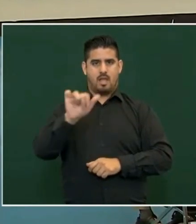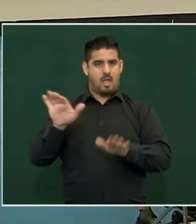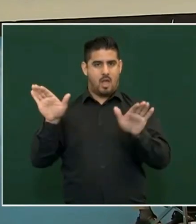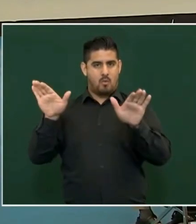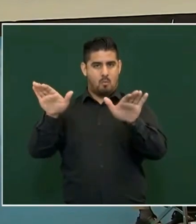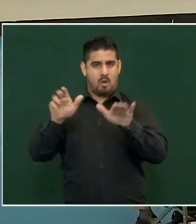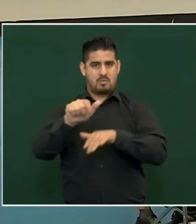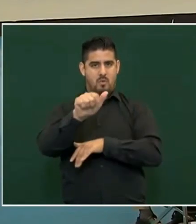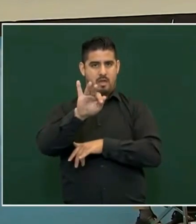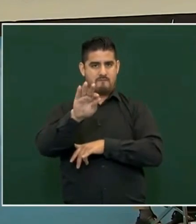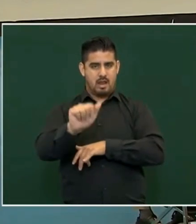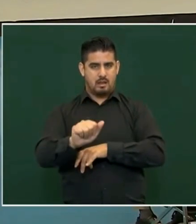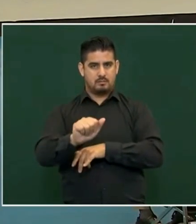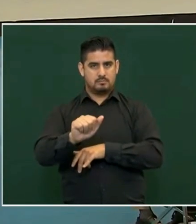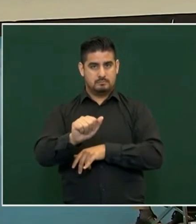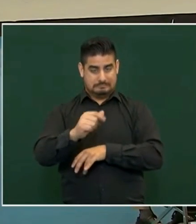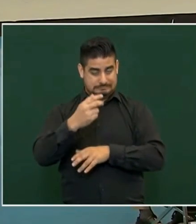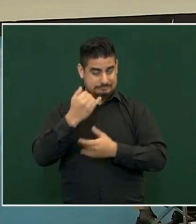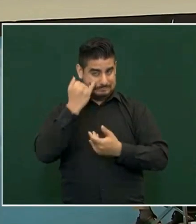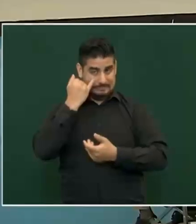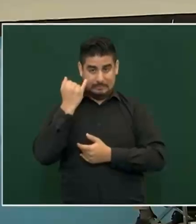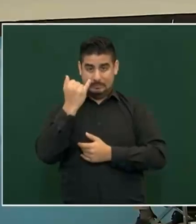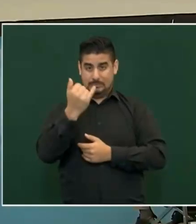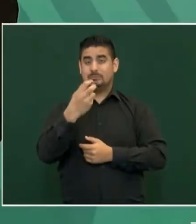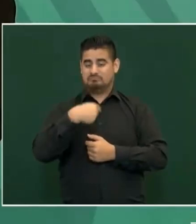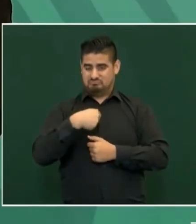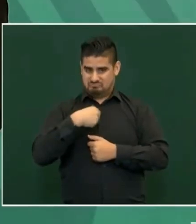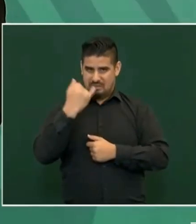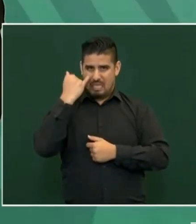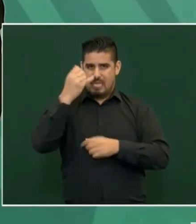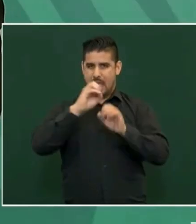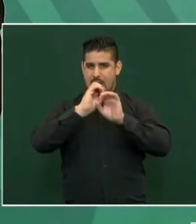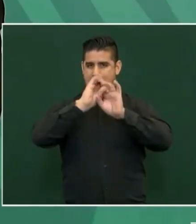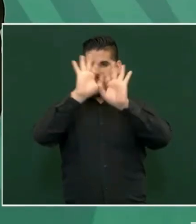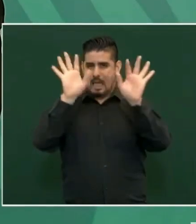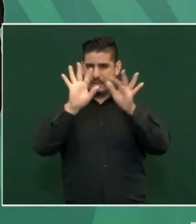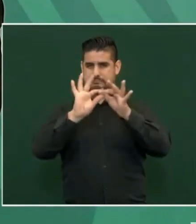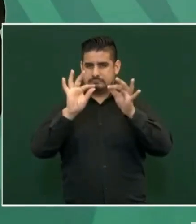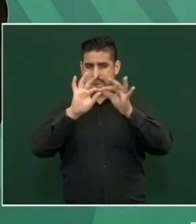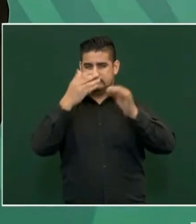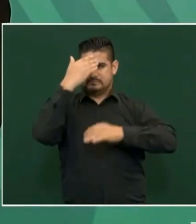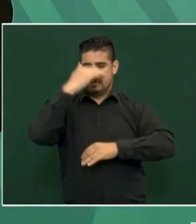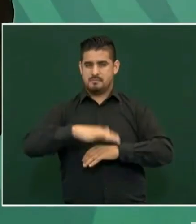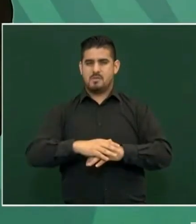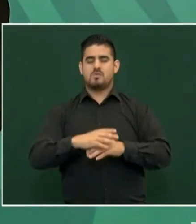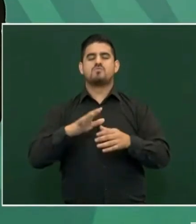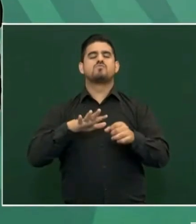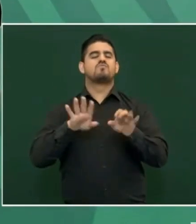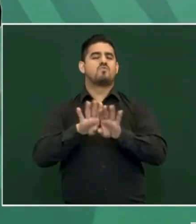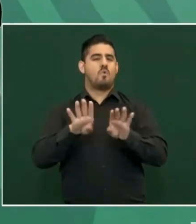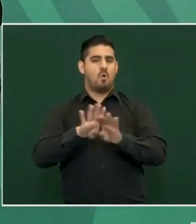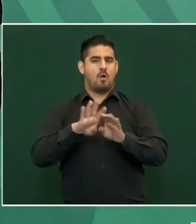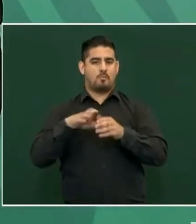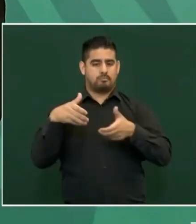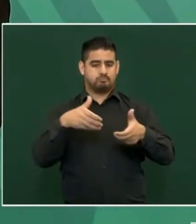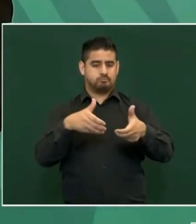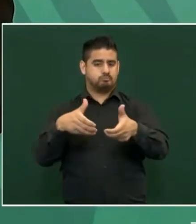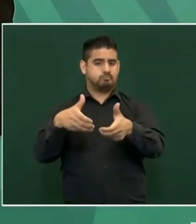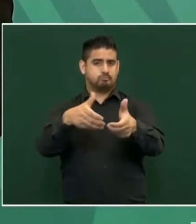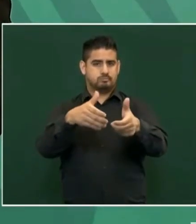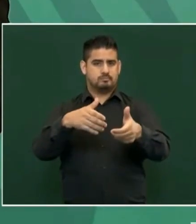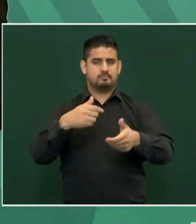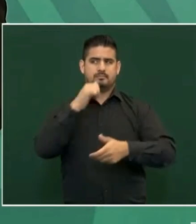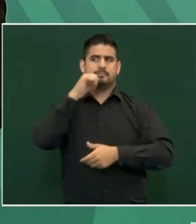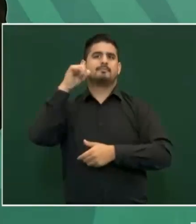aeropuerto. Y no tienen una idea, yo no tenía la idea clara cuál era el trazo. Entonces, ayer que